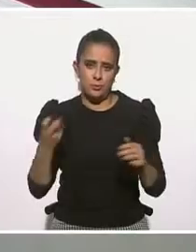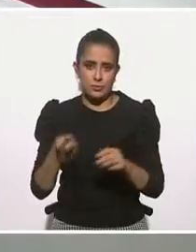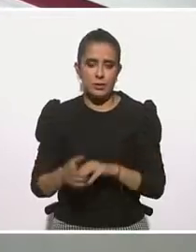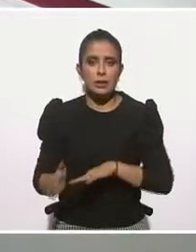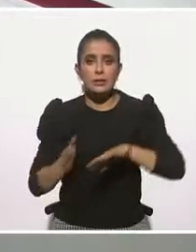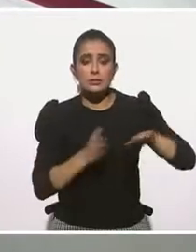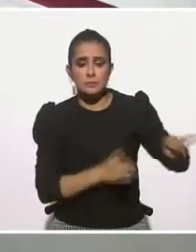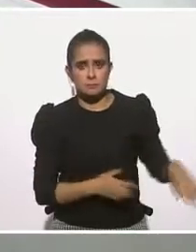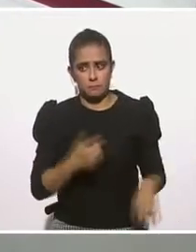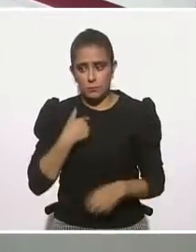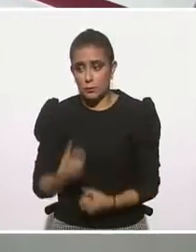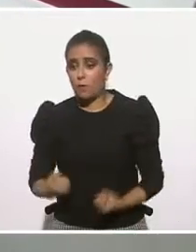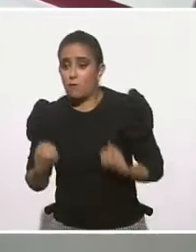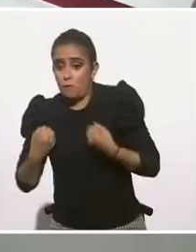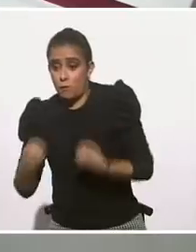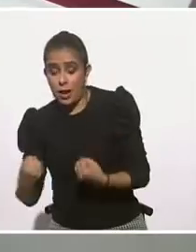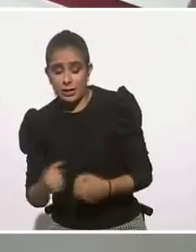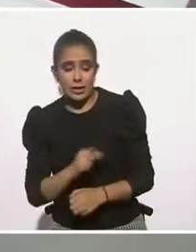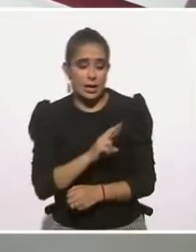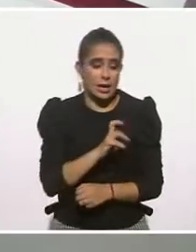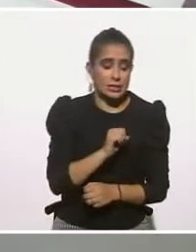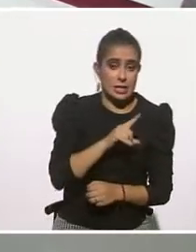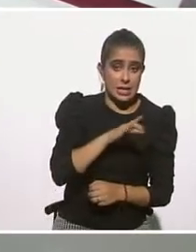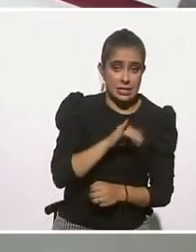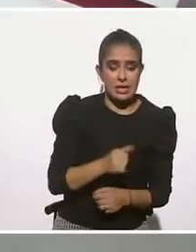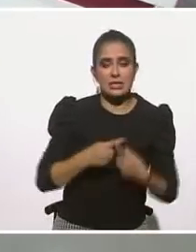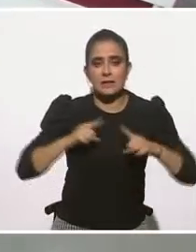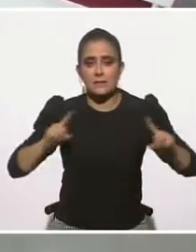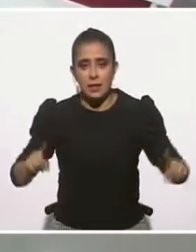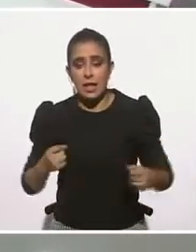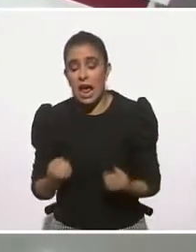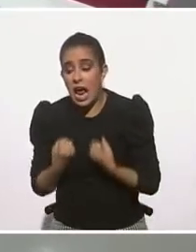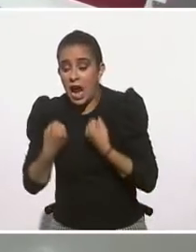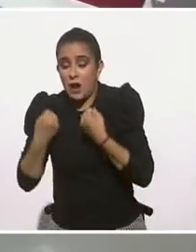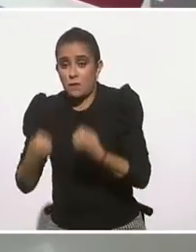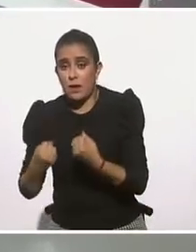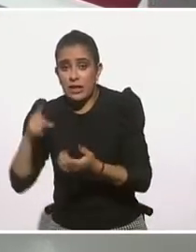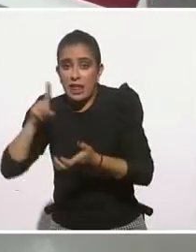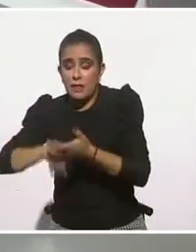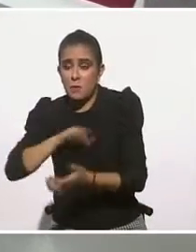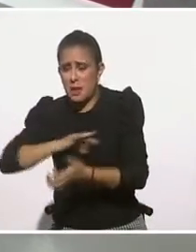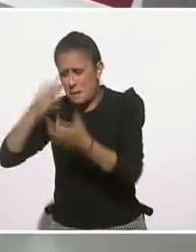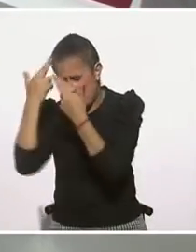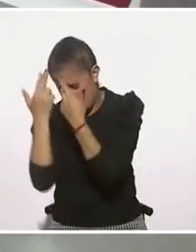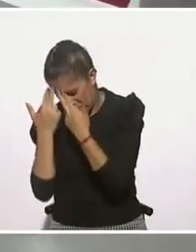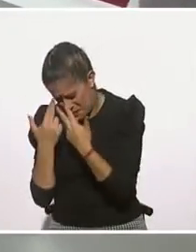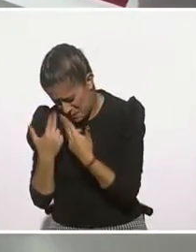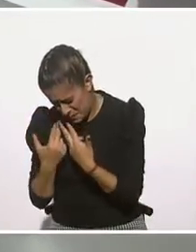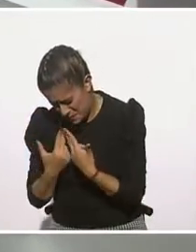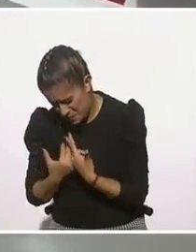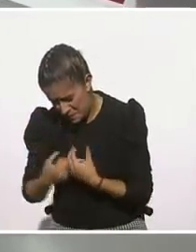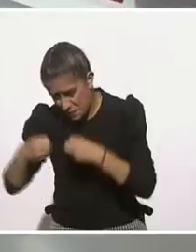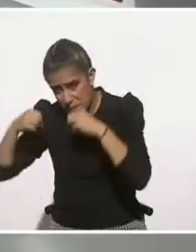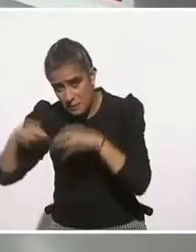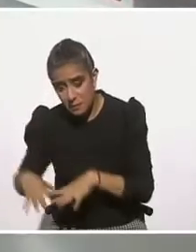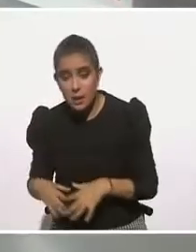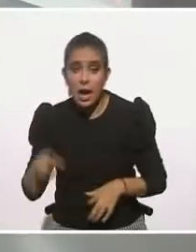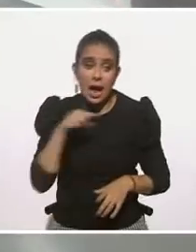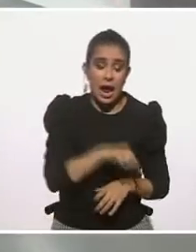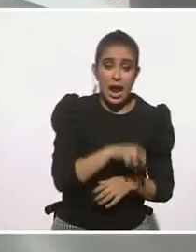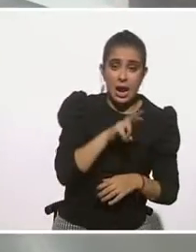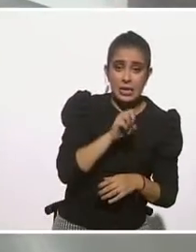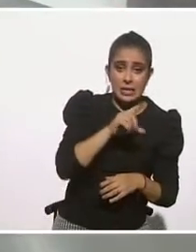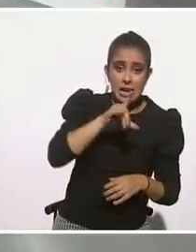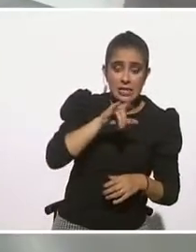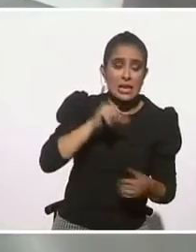no es lo mismo ser fuerte a ser resiliente, el fuerte se puede quebrar por el golpe, el resiliente después del golpe vuelve a recuperarse,